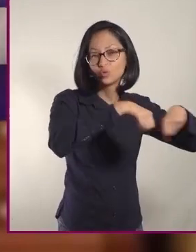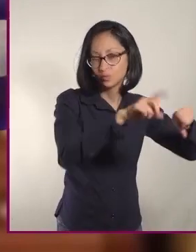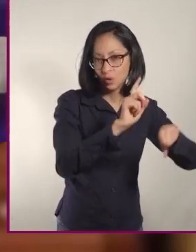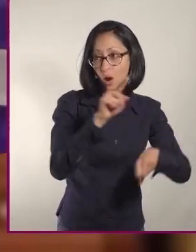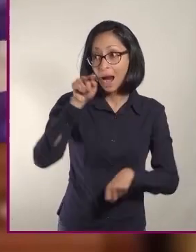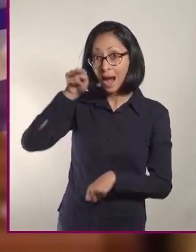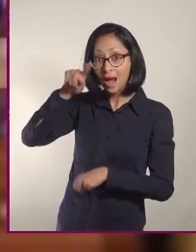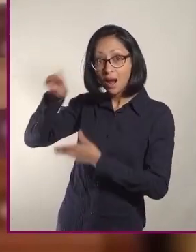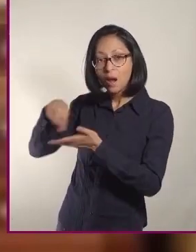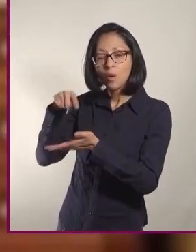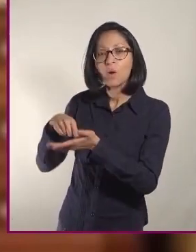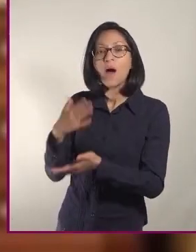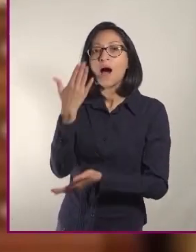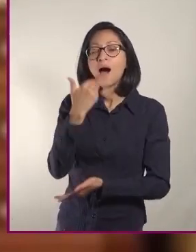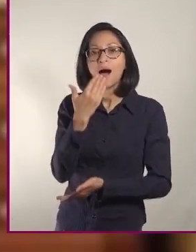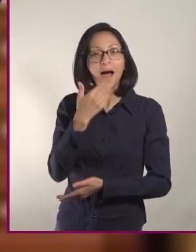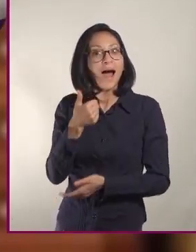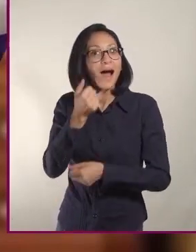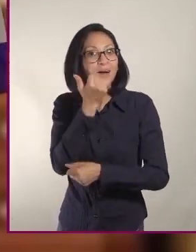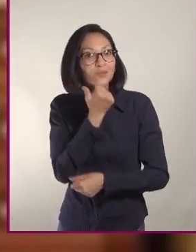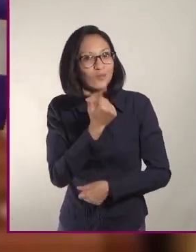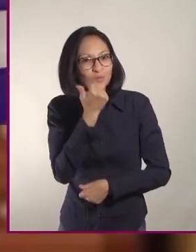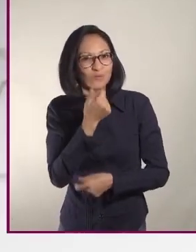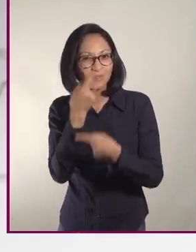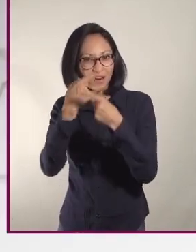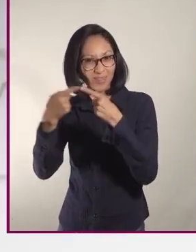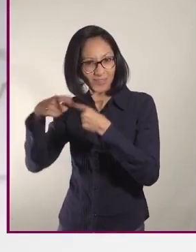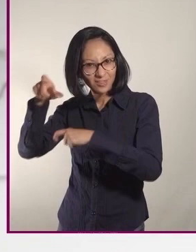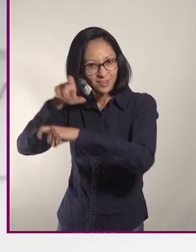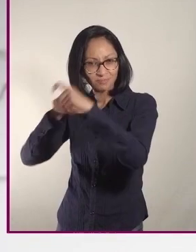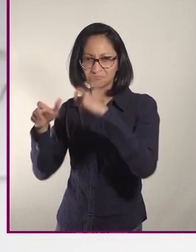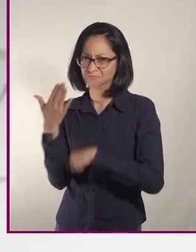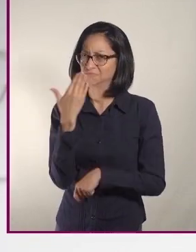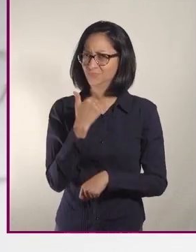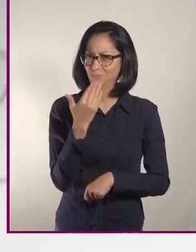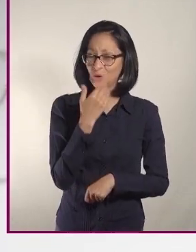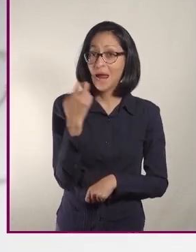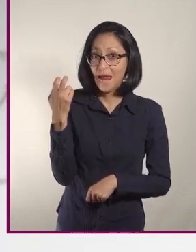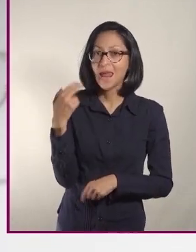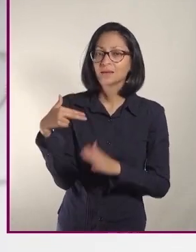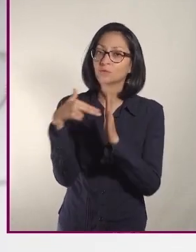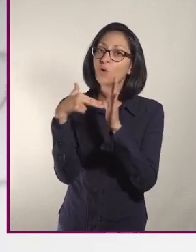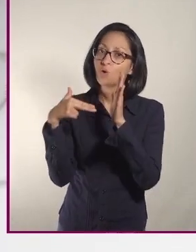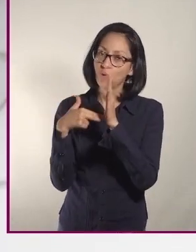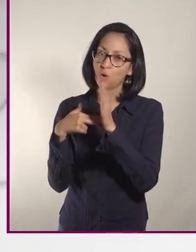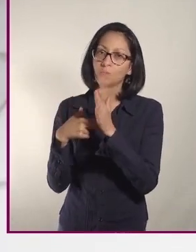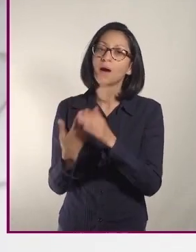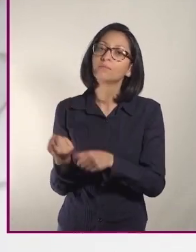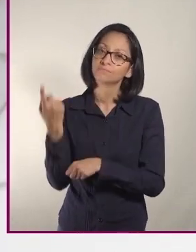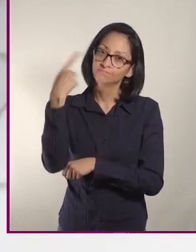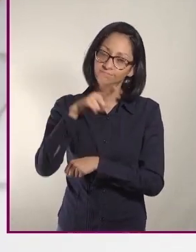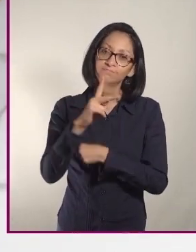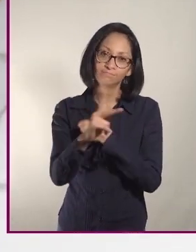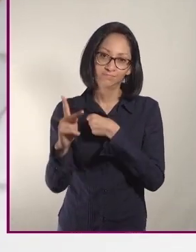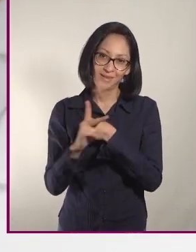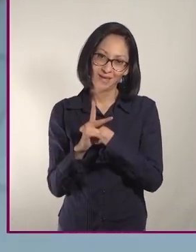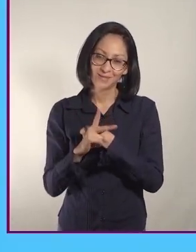azúcar, saborizantes y conservadores artificiales. Esta es una norma que ha impuesto Grecia como país.